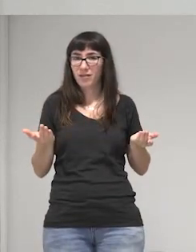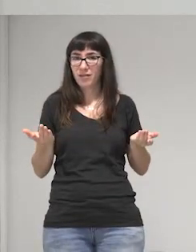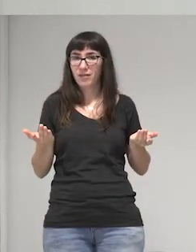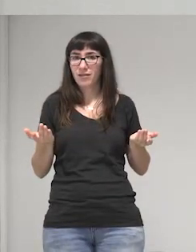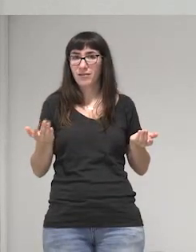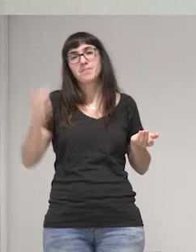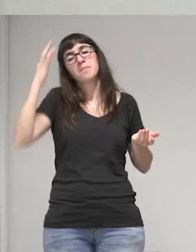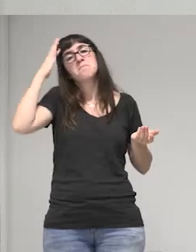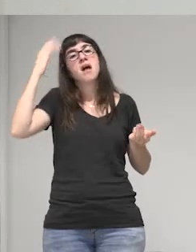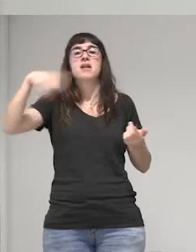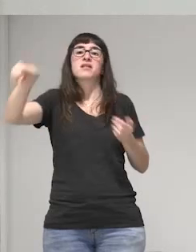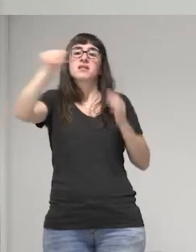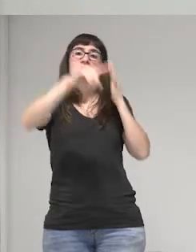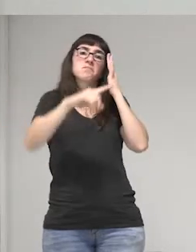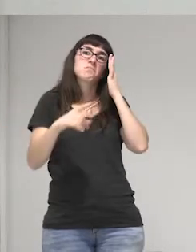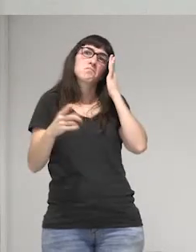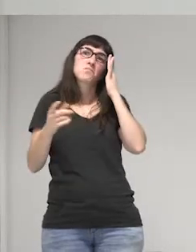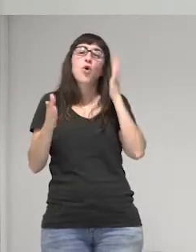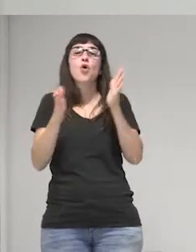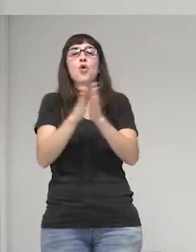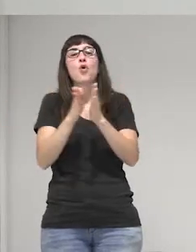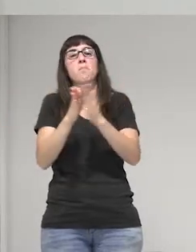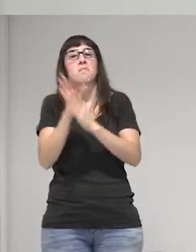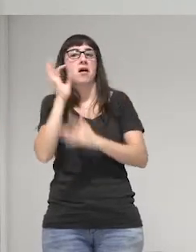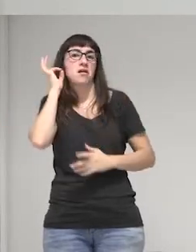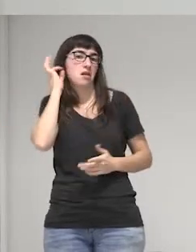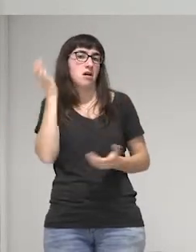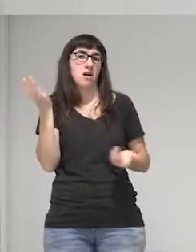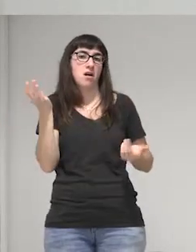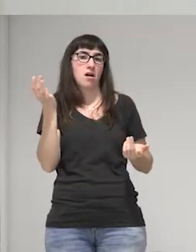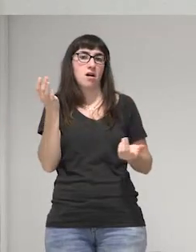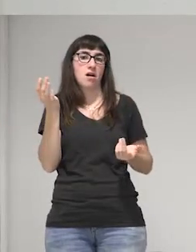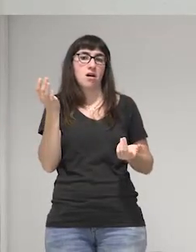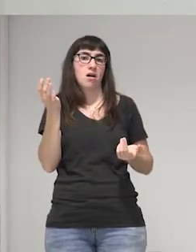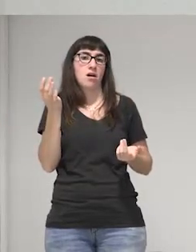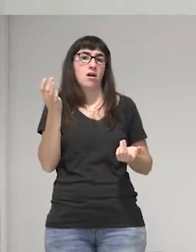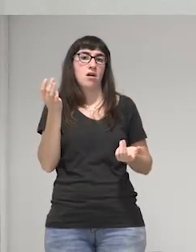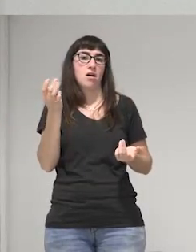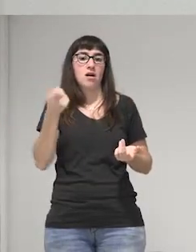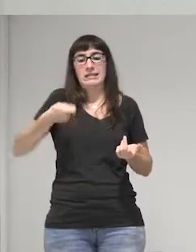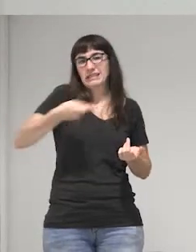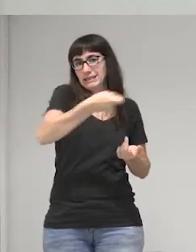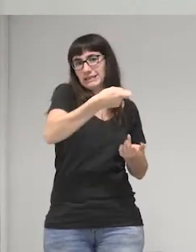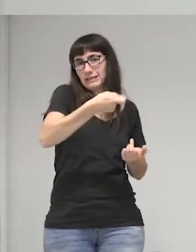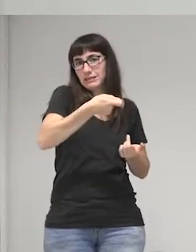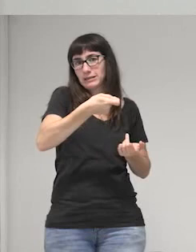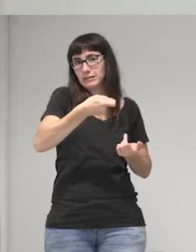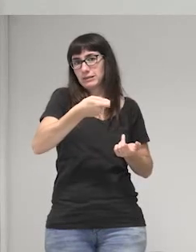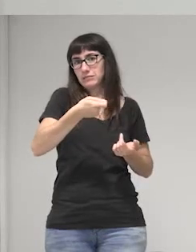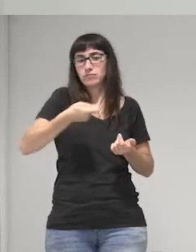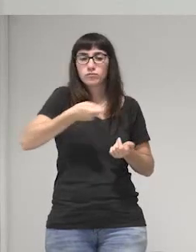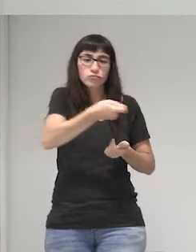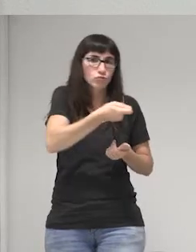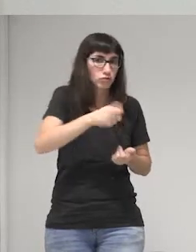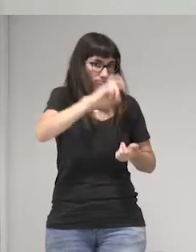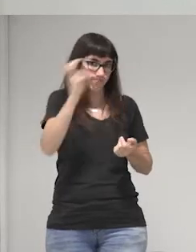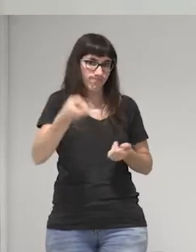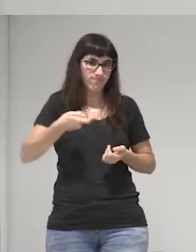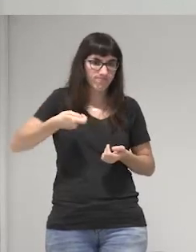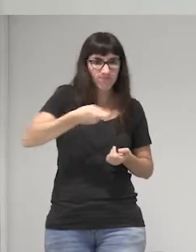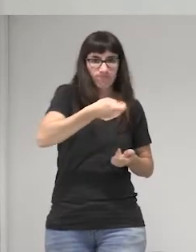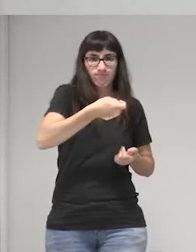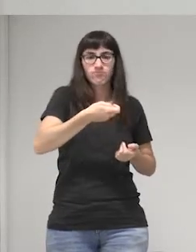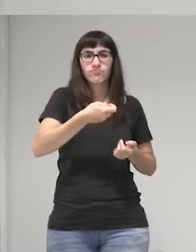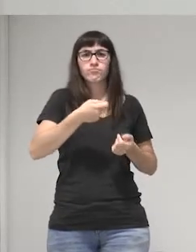imagínense tener a una compañera que ha sido apuñalada por arma blanca con una imagen muy